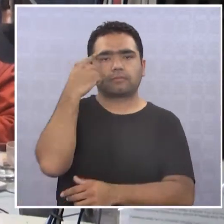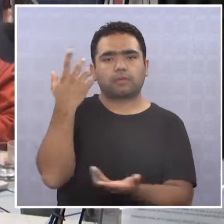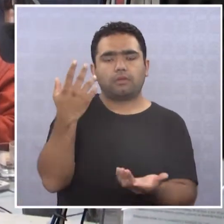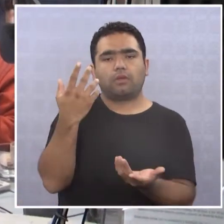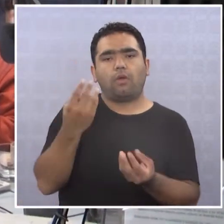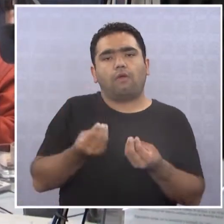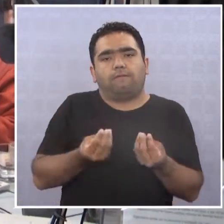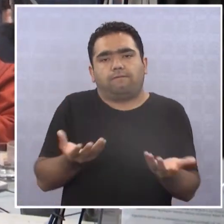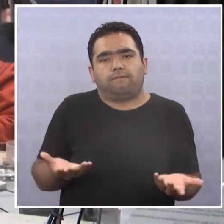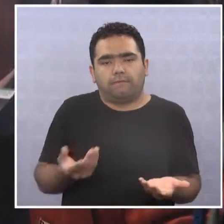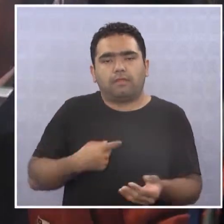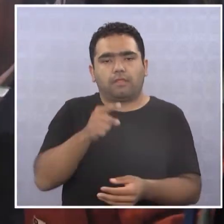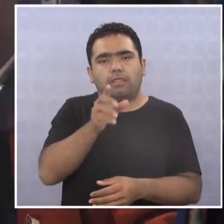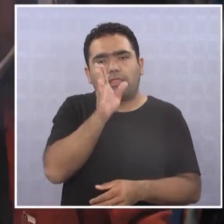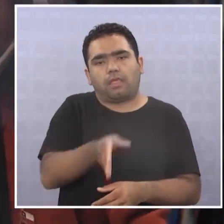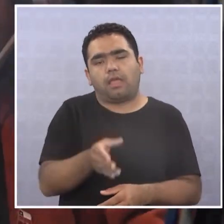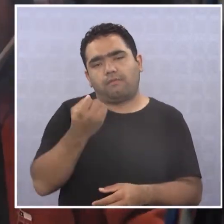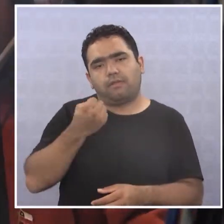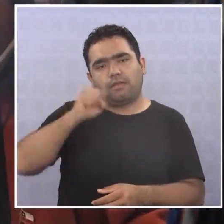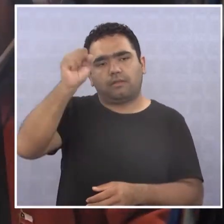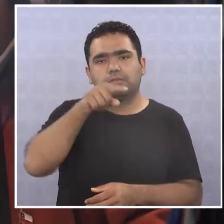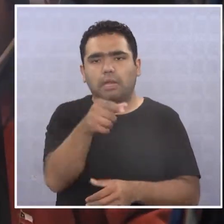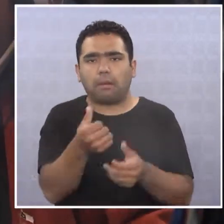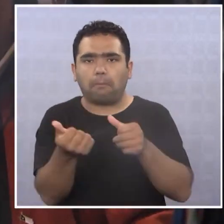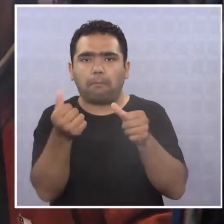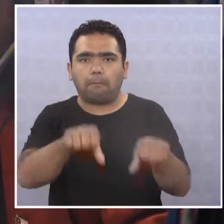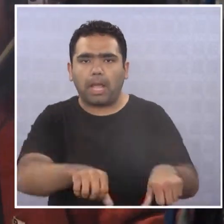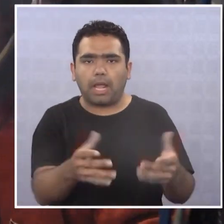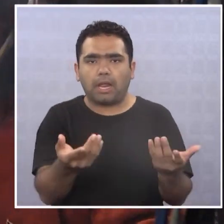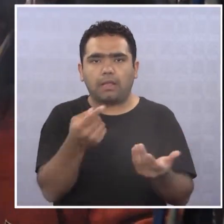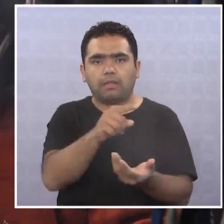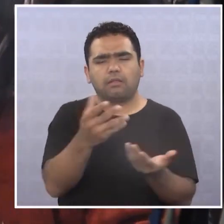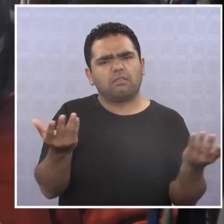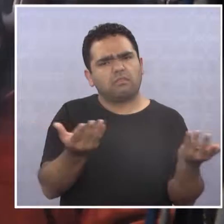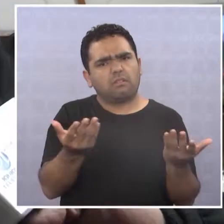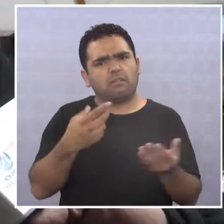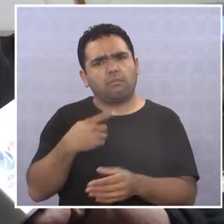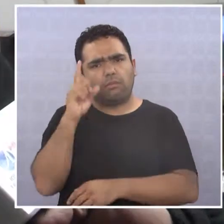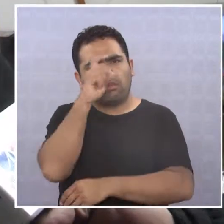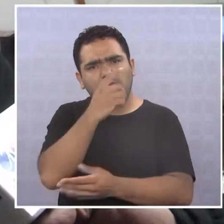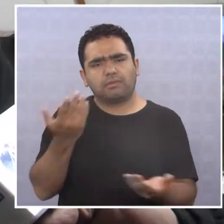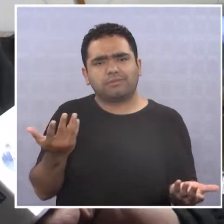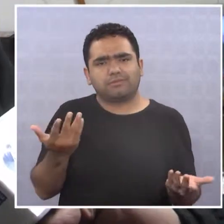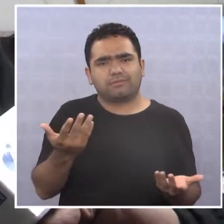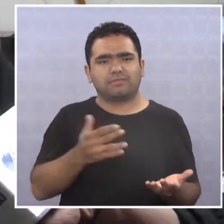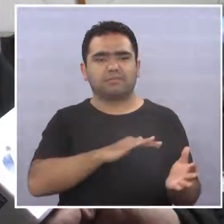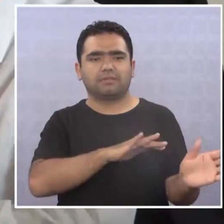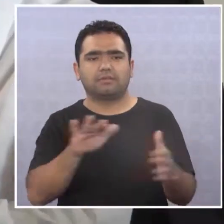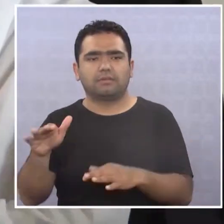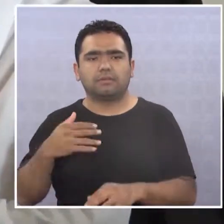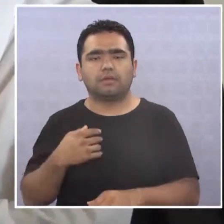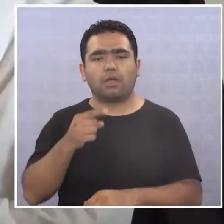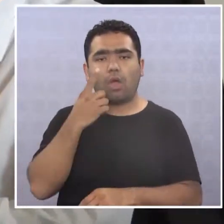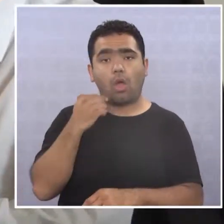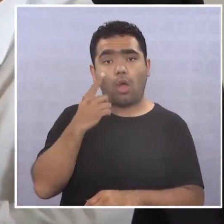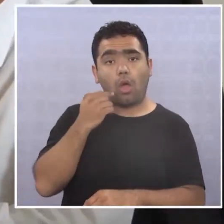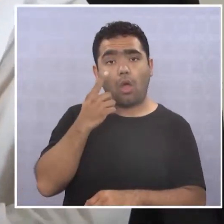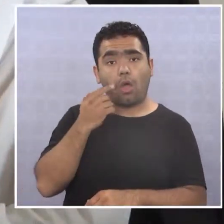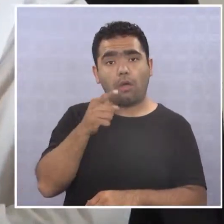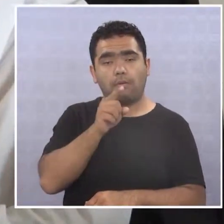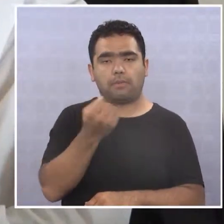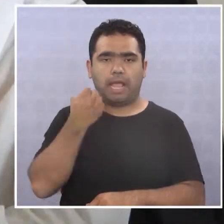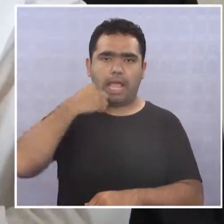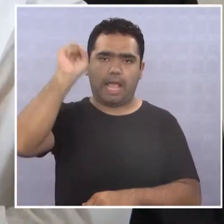lo lógico era que tenía que haber ganado Néstor, entonces Néstor lo hubiera perdido, tendría que haber seguido de Iquique. El candidato